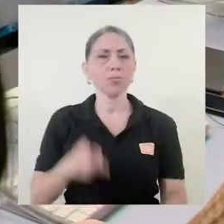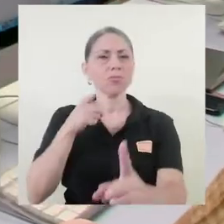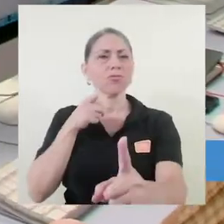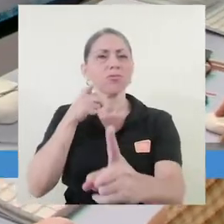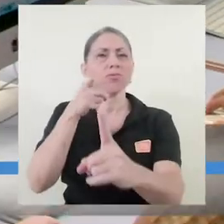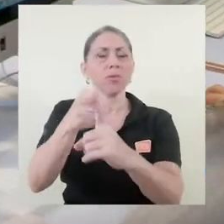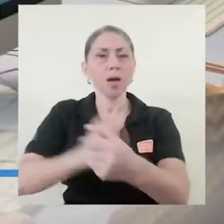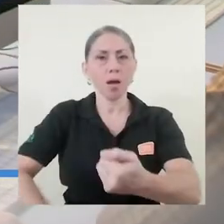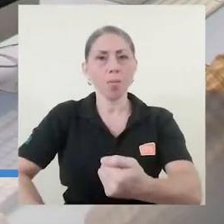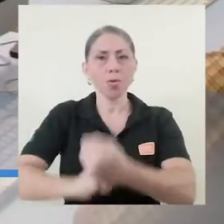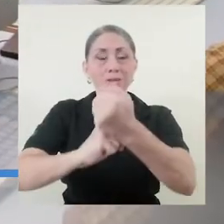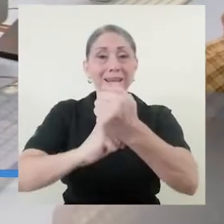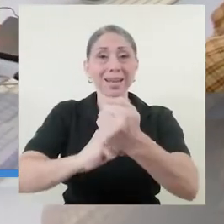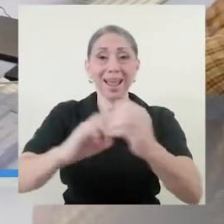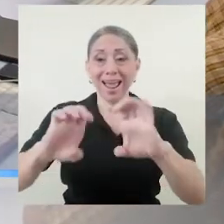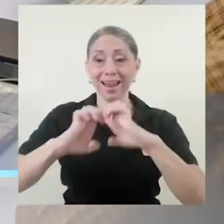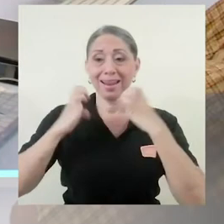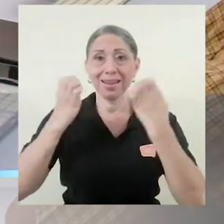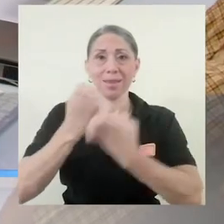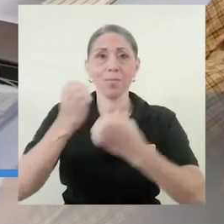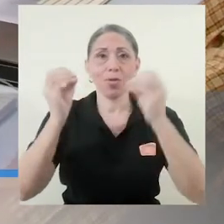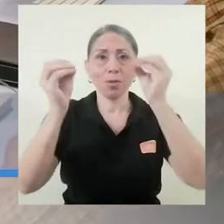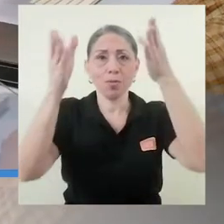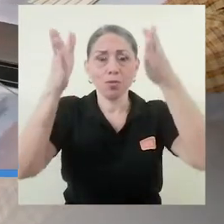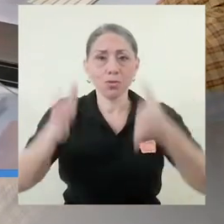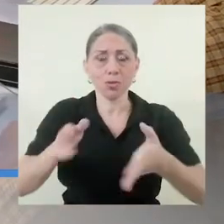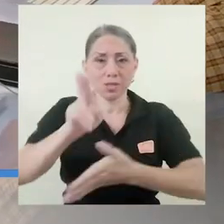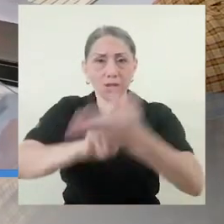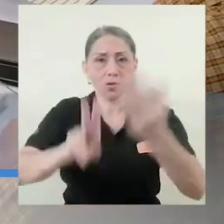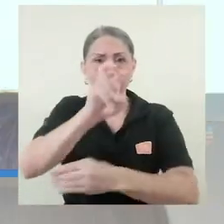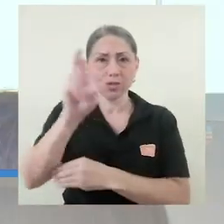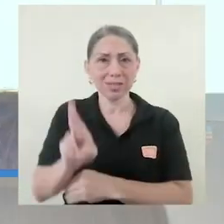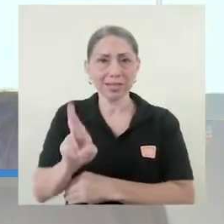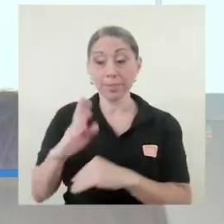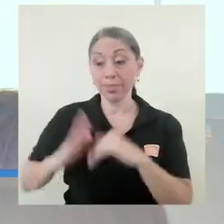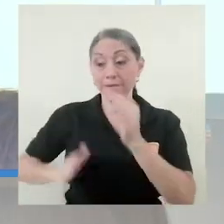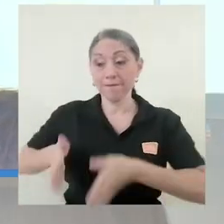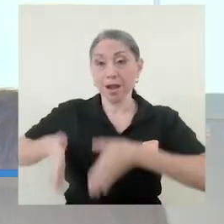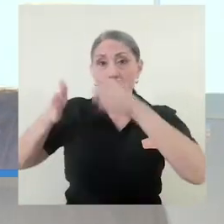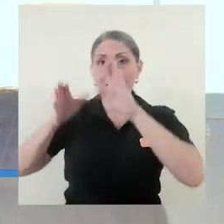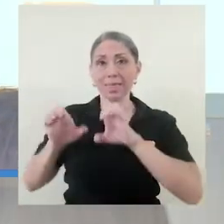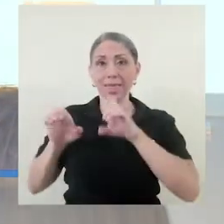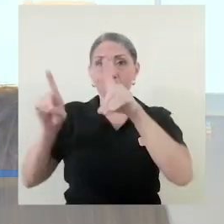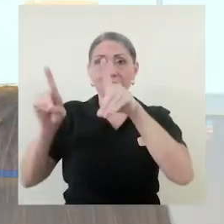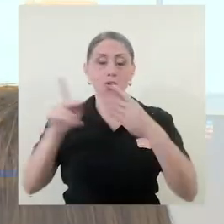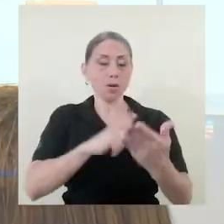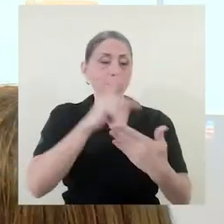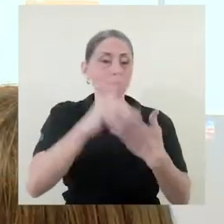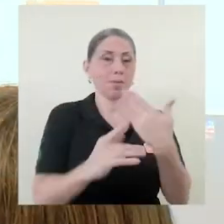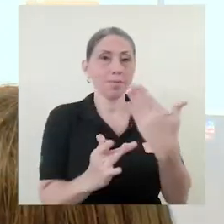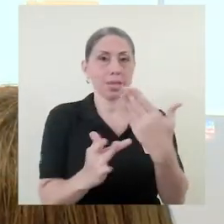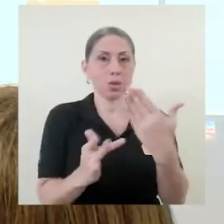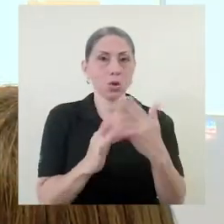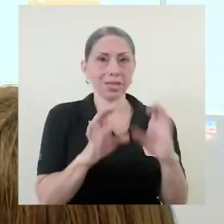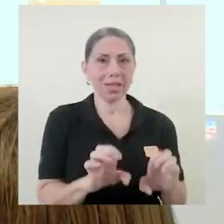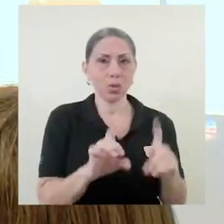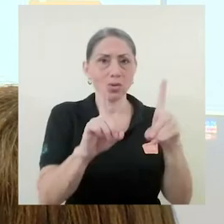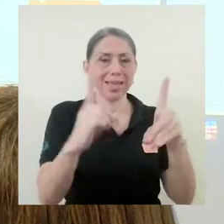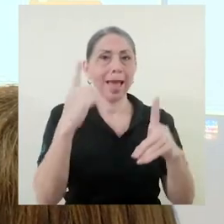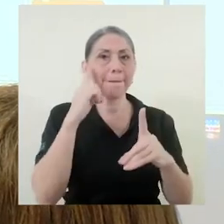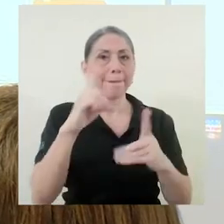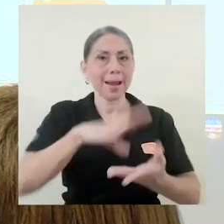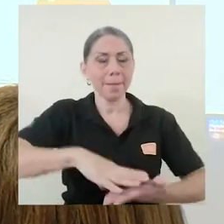Con el fin de apoyar al cuerpo docente de la Universidad de Costa Rica, la Facultad de Educación y el Programa de Tecnologías